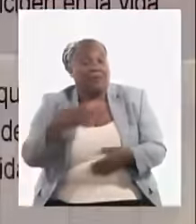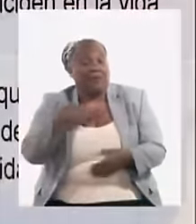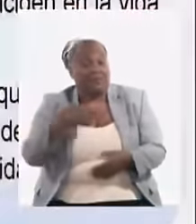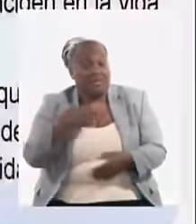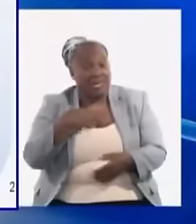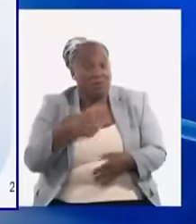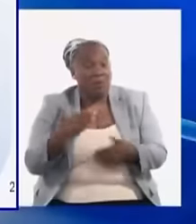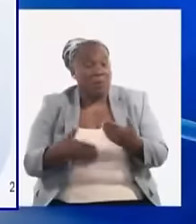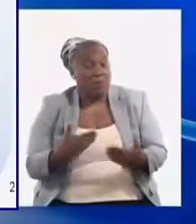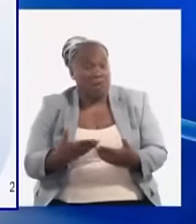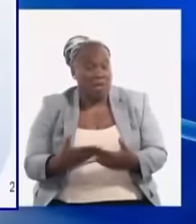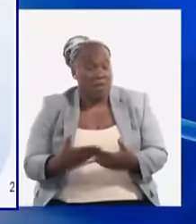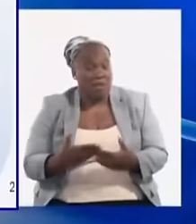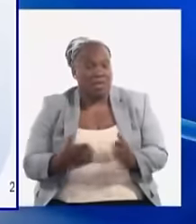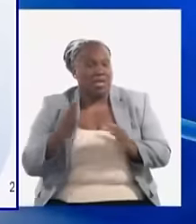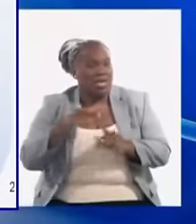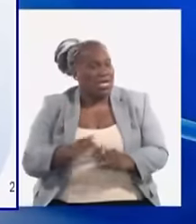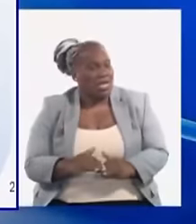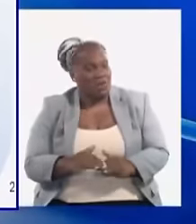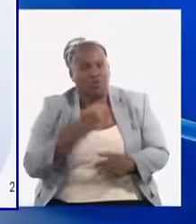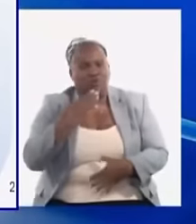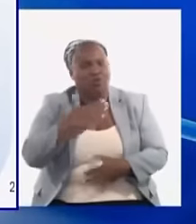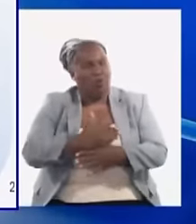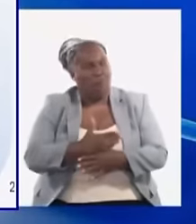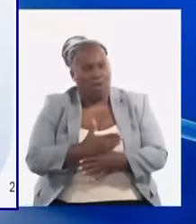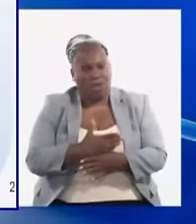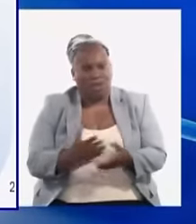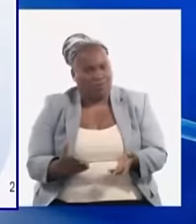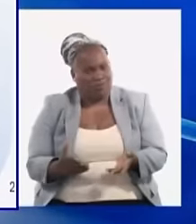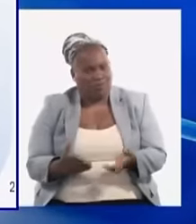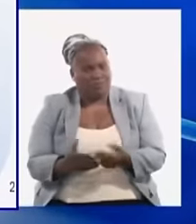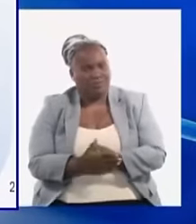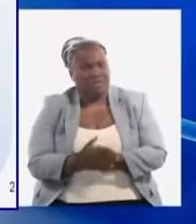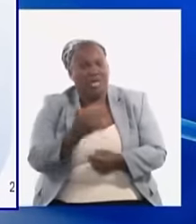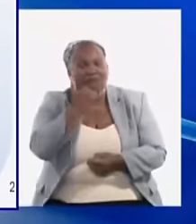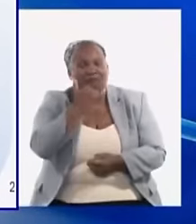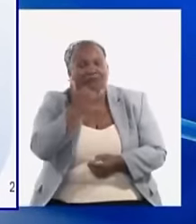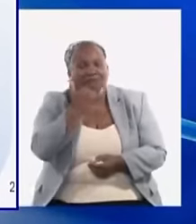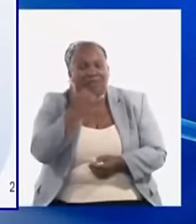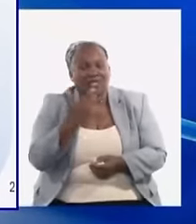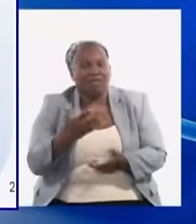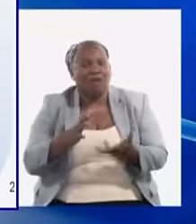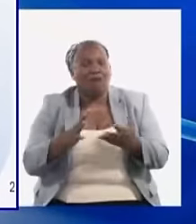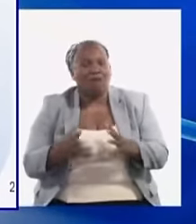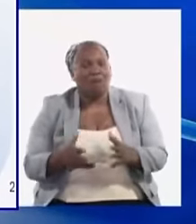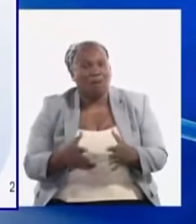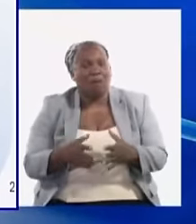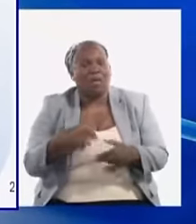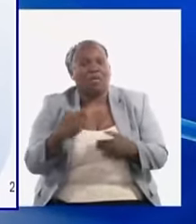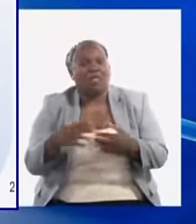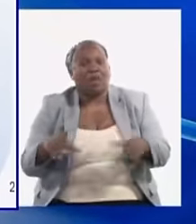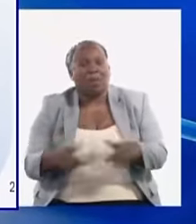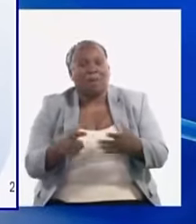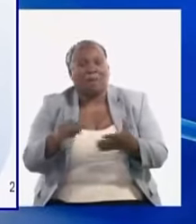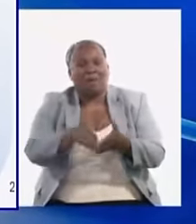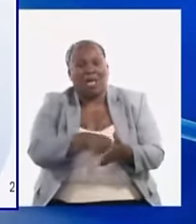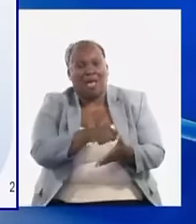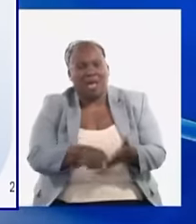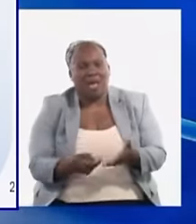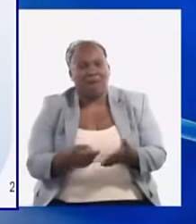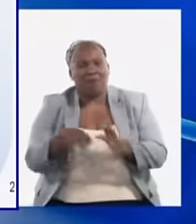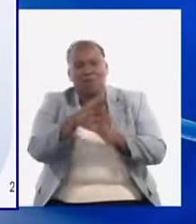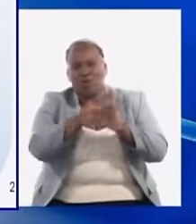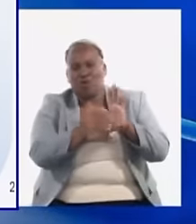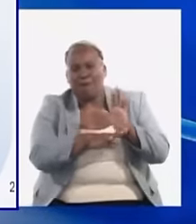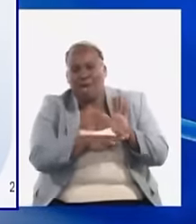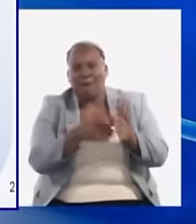insuficiencias propias que afectan la capacidad para conducir los planes, los programas, llaman las proyecciones